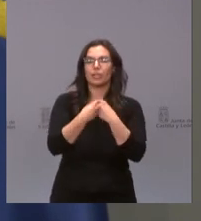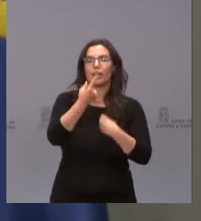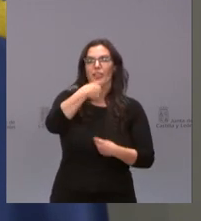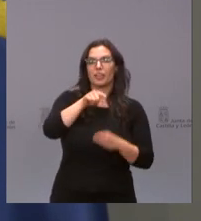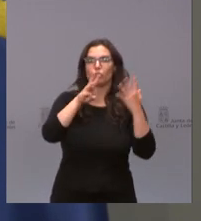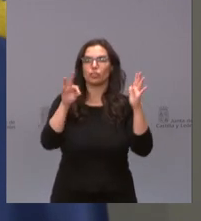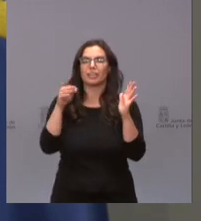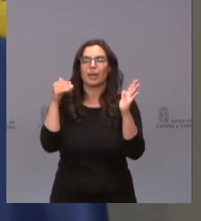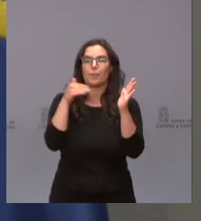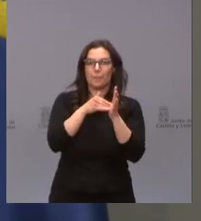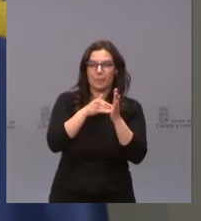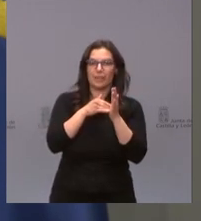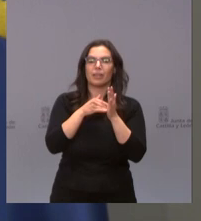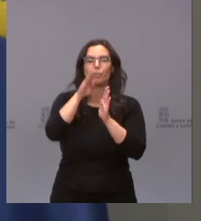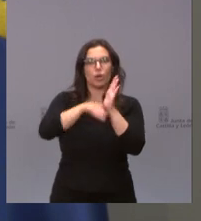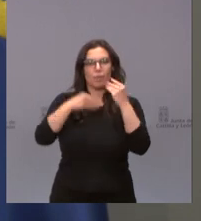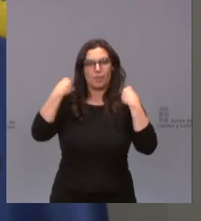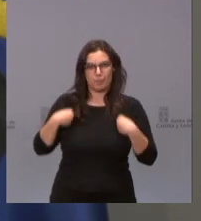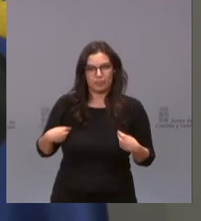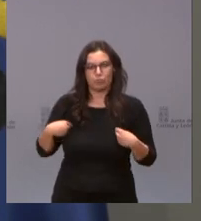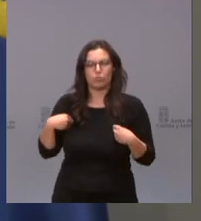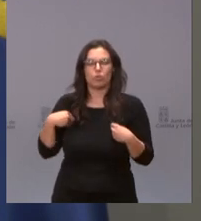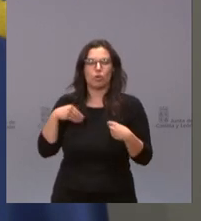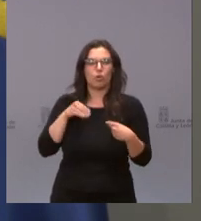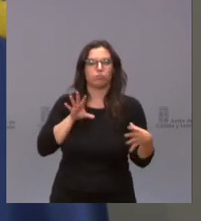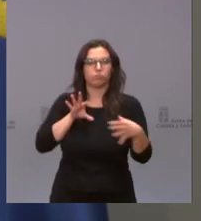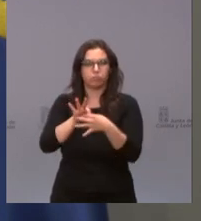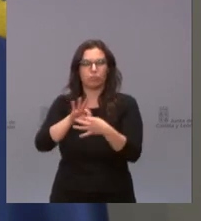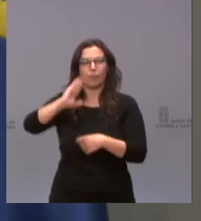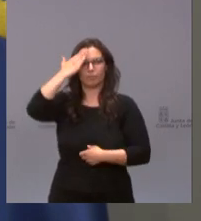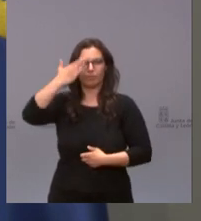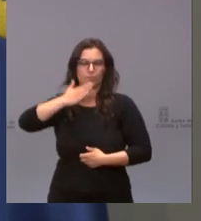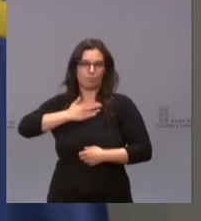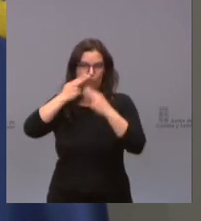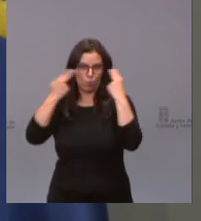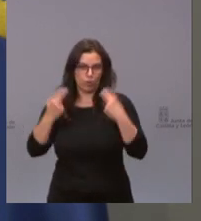destinados al mismo programa dentro de los centros de titularidad pública.